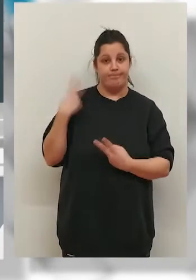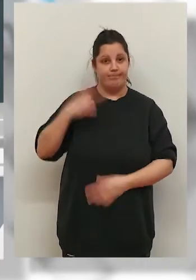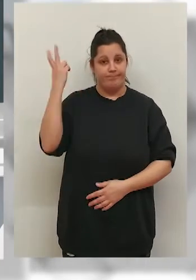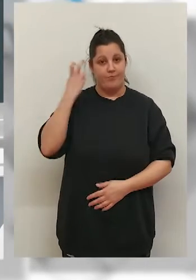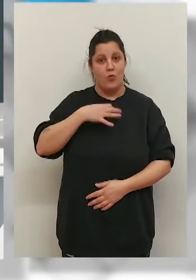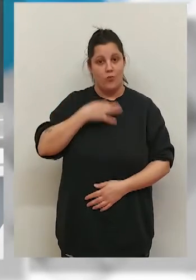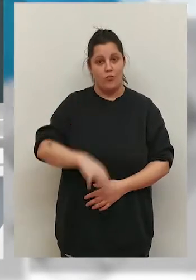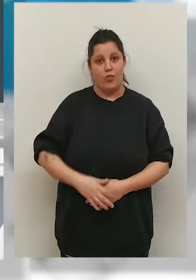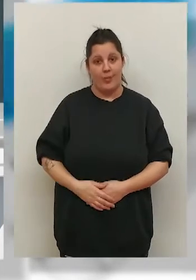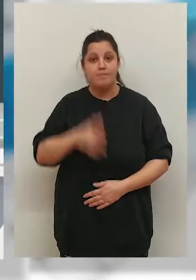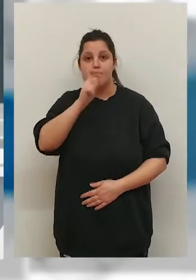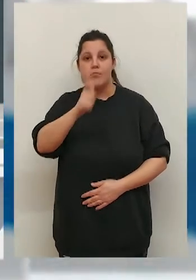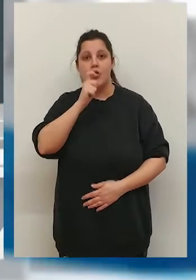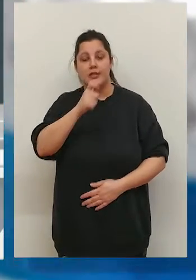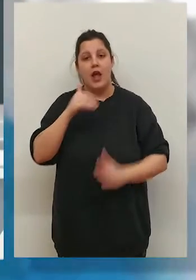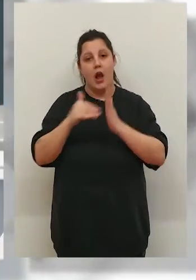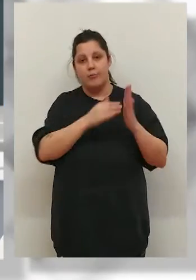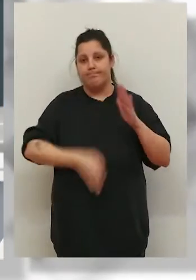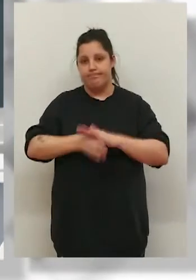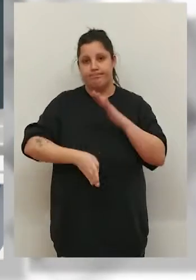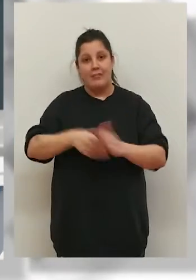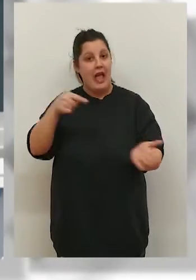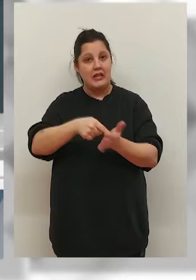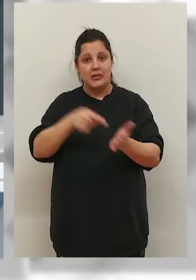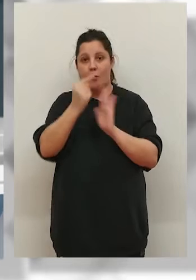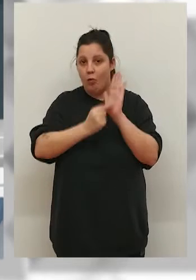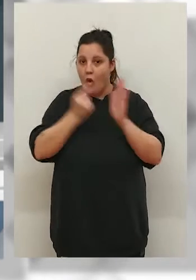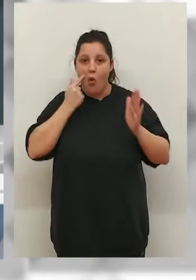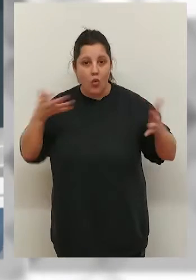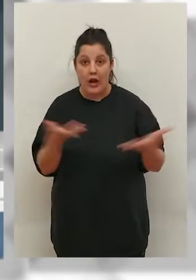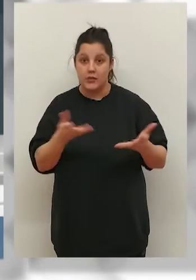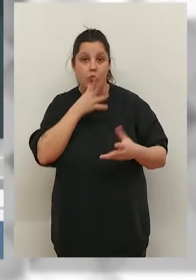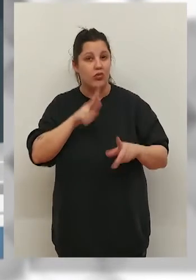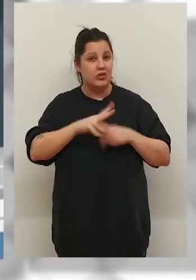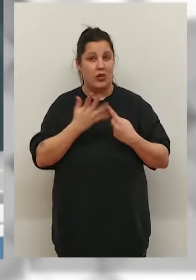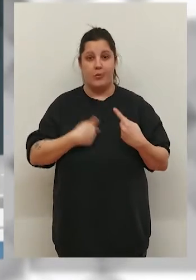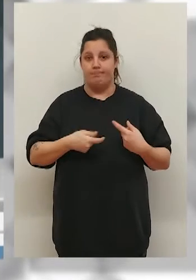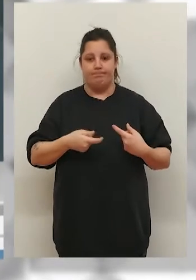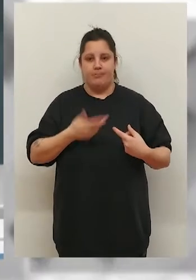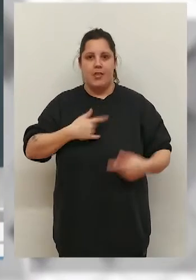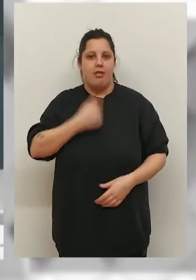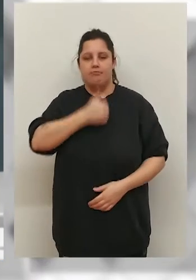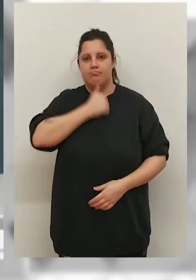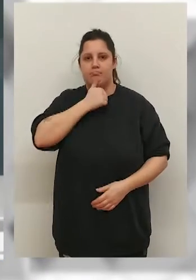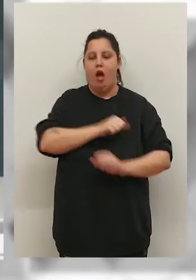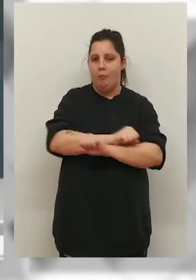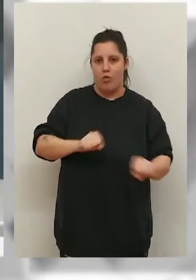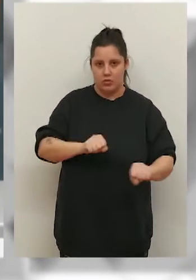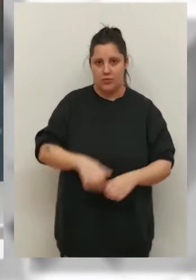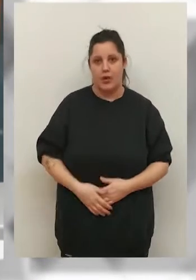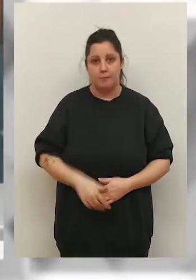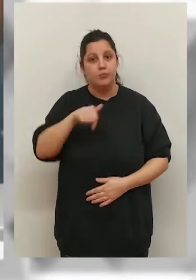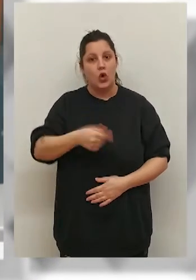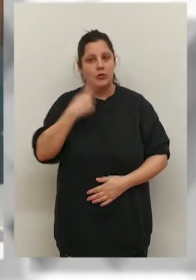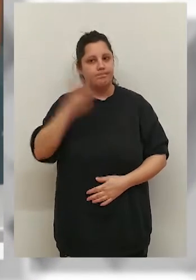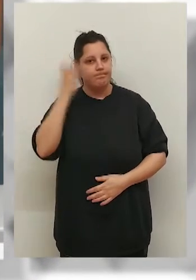Lo han visto y lo han podido oír. Las protestas de los camioneros continúan. Exigen medidas urgentes ante una situación que califican de